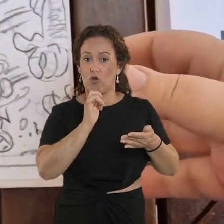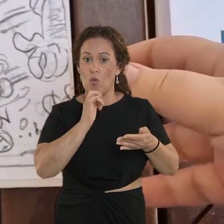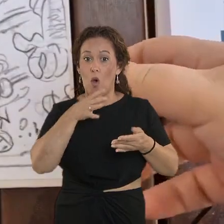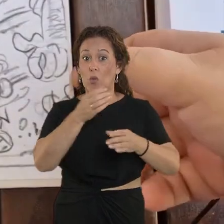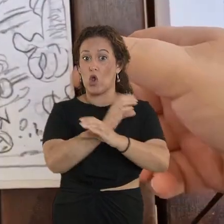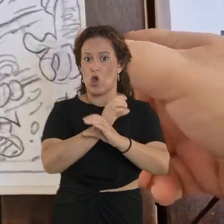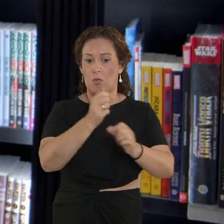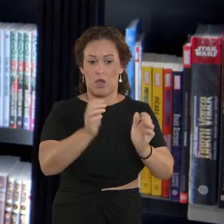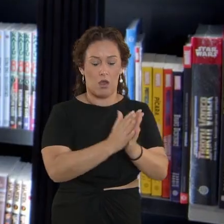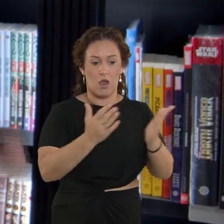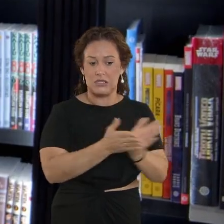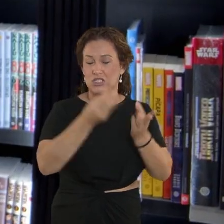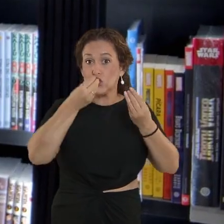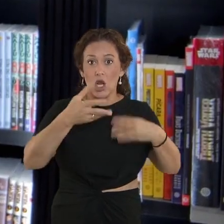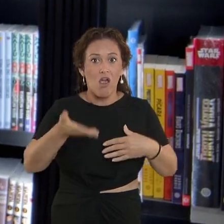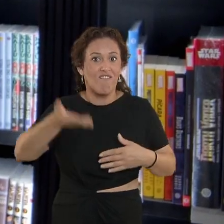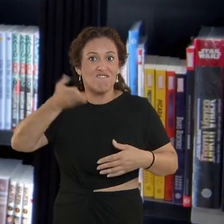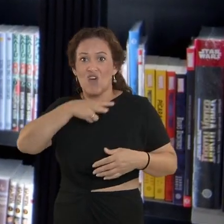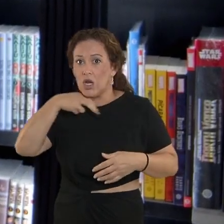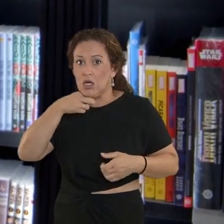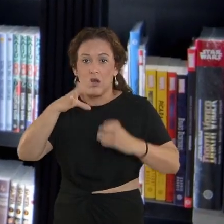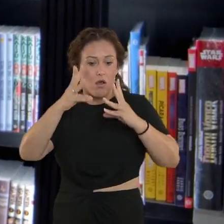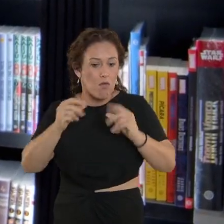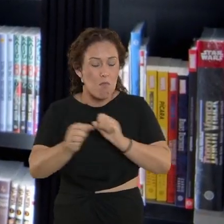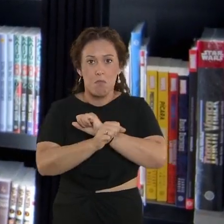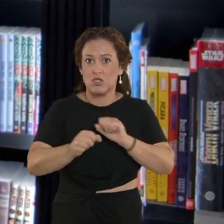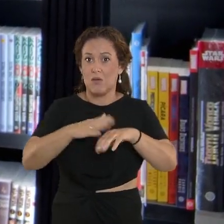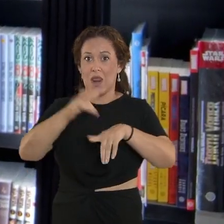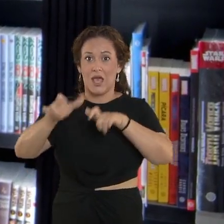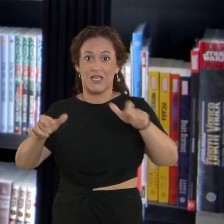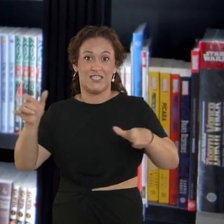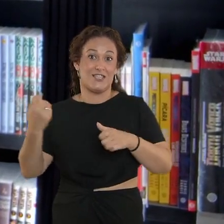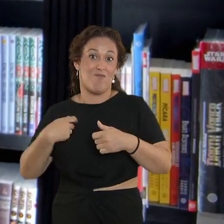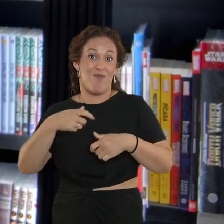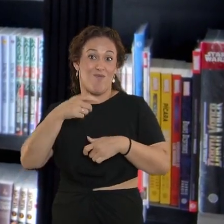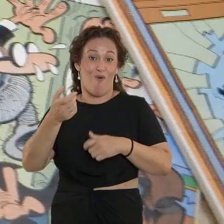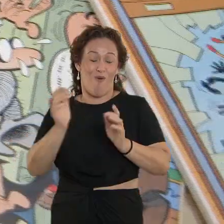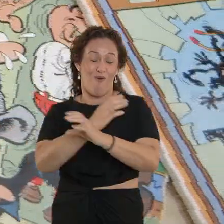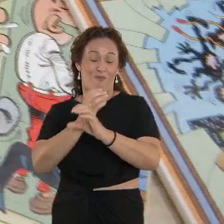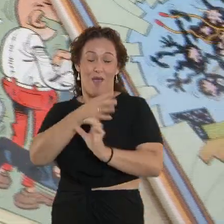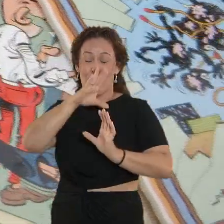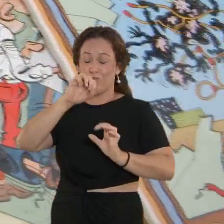es un cómic que tiene un valor histórico incalculable para todos los fans de los detectives de la tía.